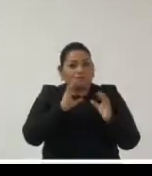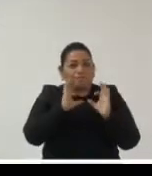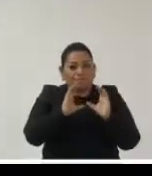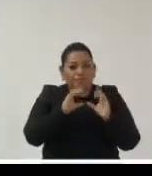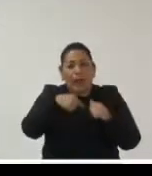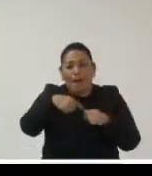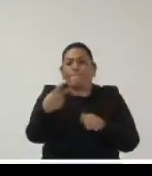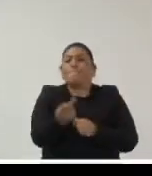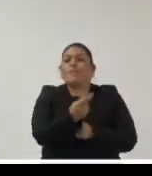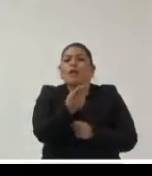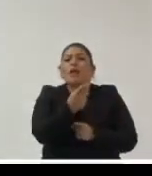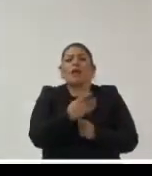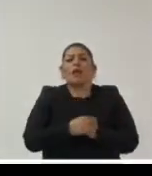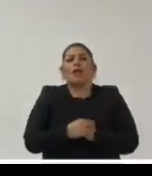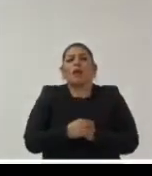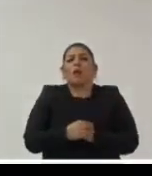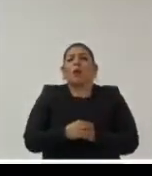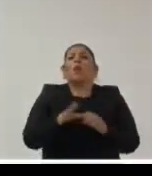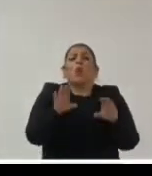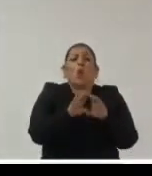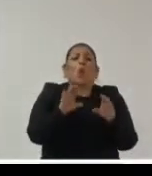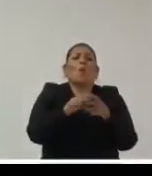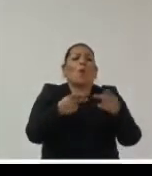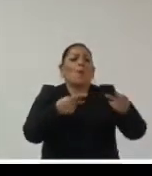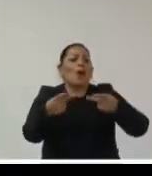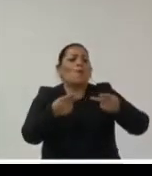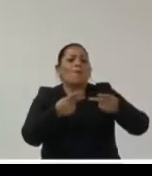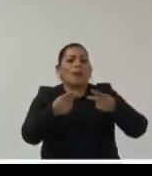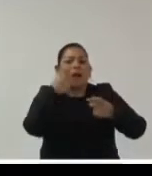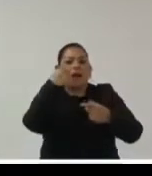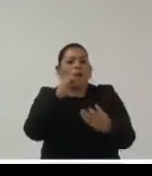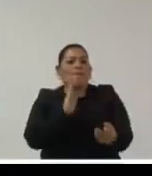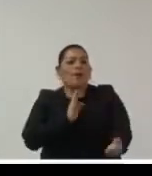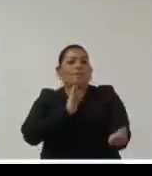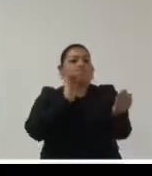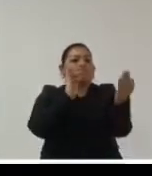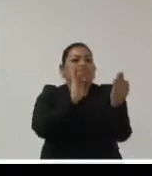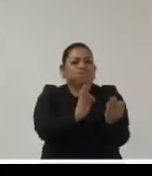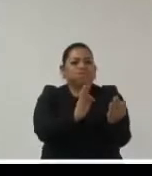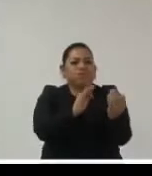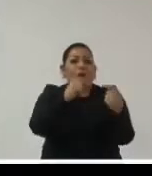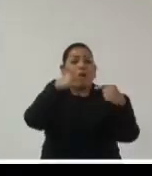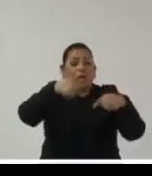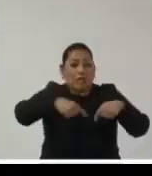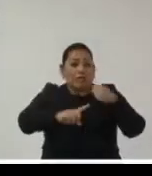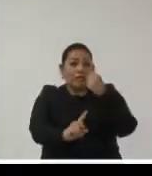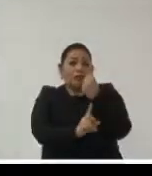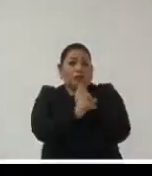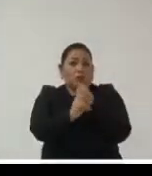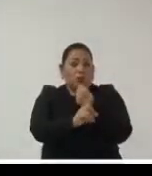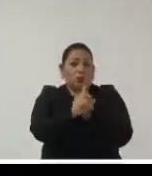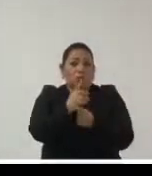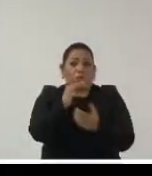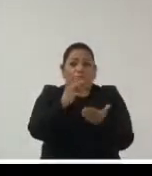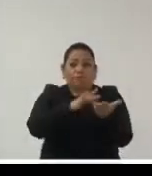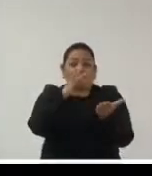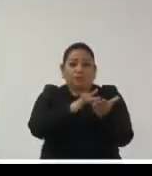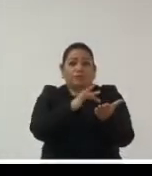pregunta que sería qué tanto estamos preparados para enfrentar estos nuevos desafíos en este escenario digital